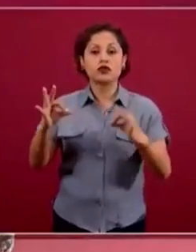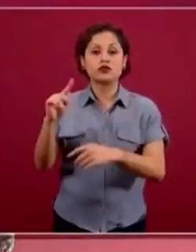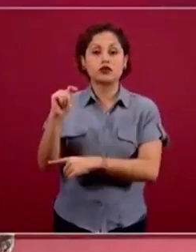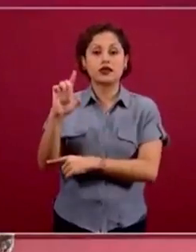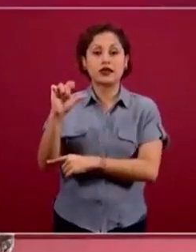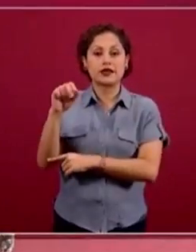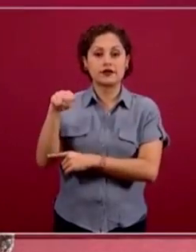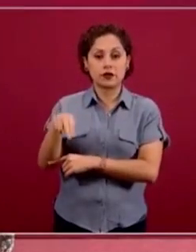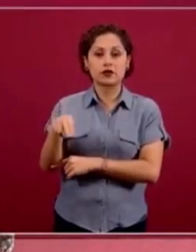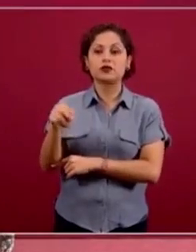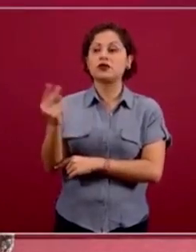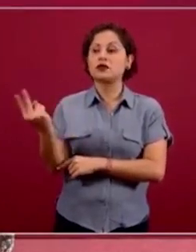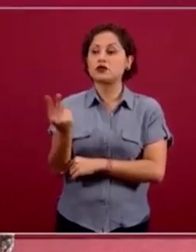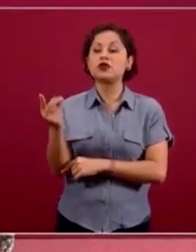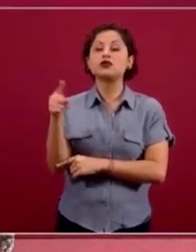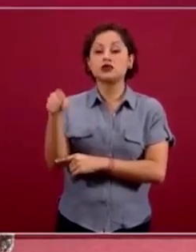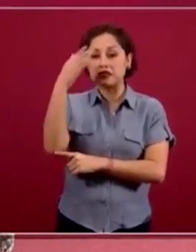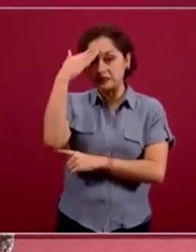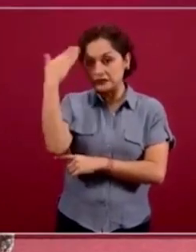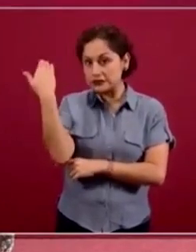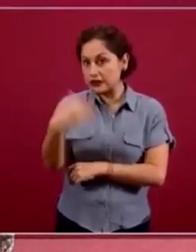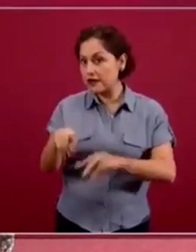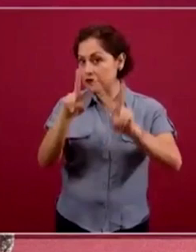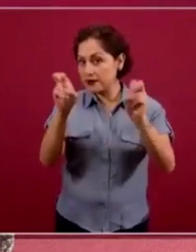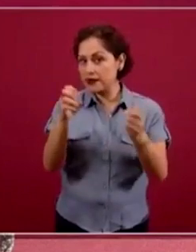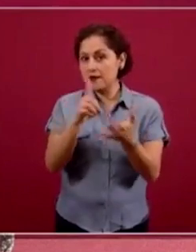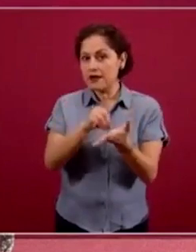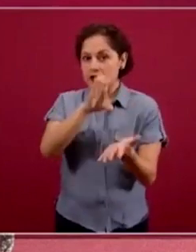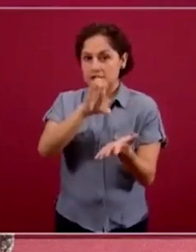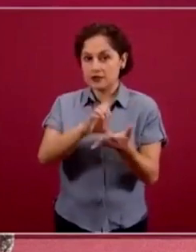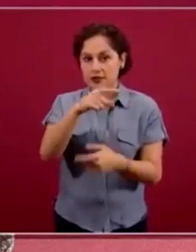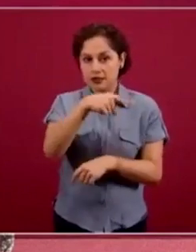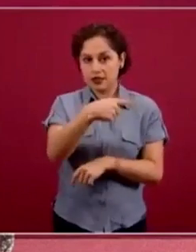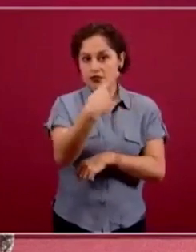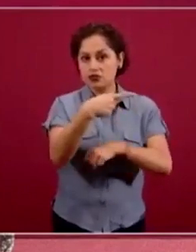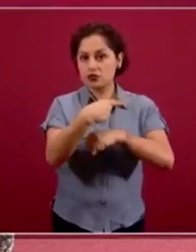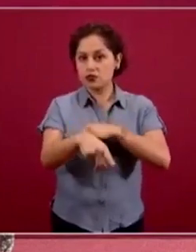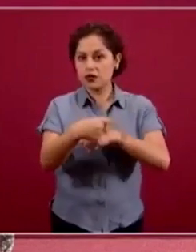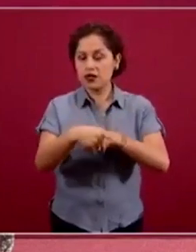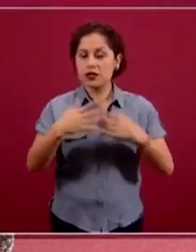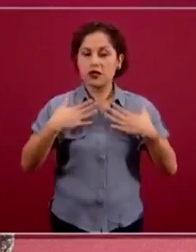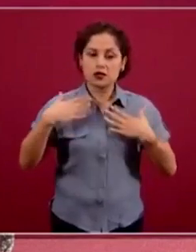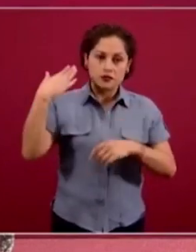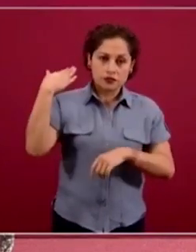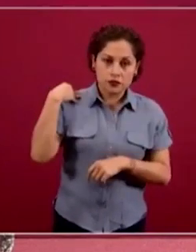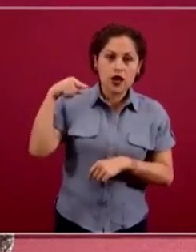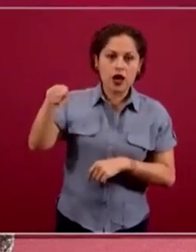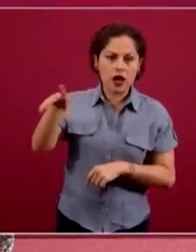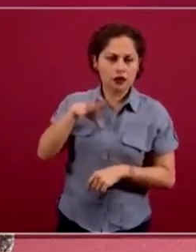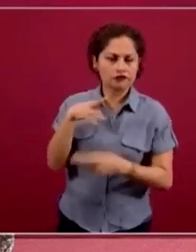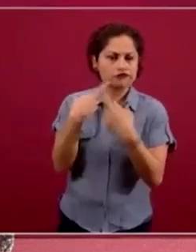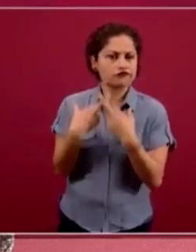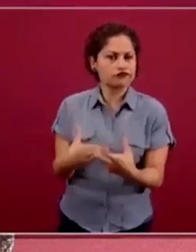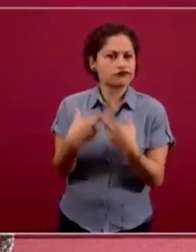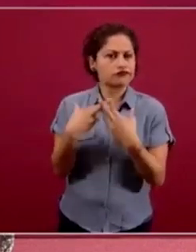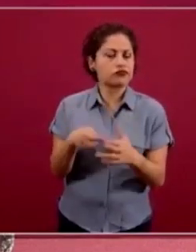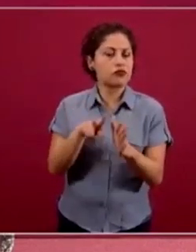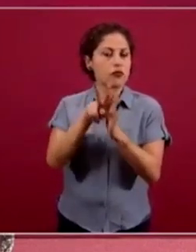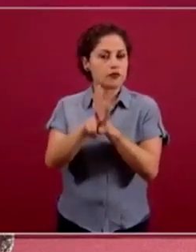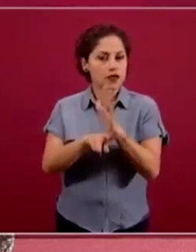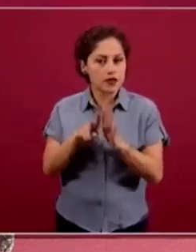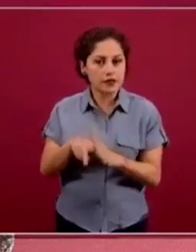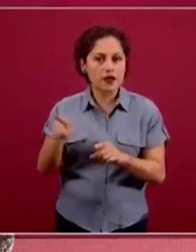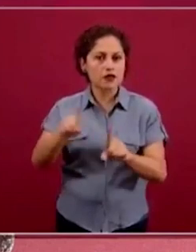expertos de Fundación Teletón se va a brindar telerehabilitación, hay videos, hay materiales que ellos ya pusieron a